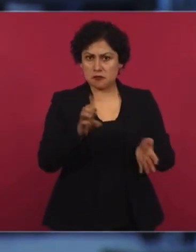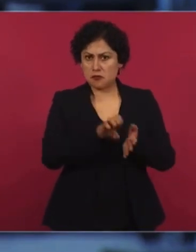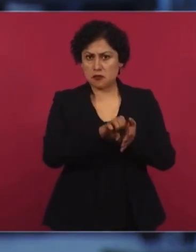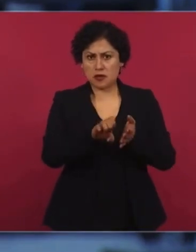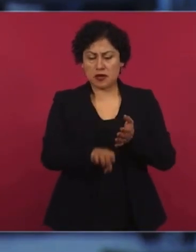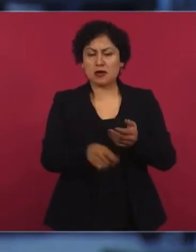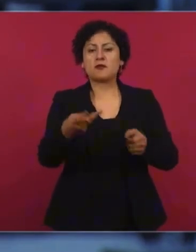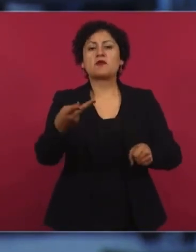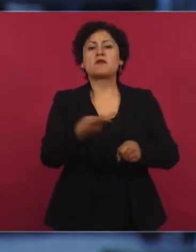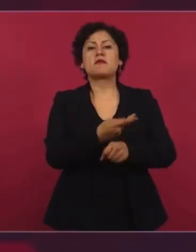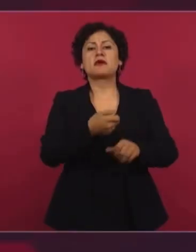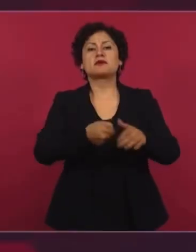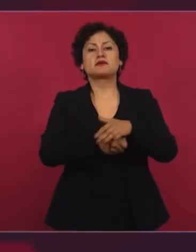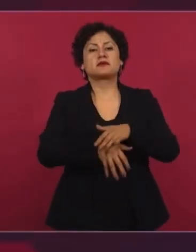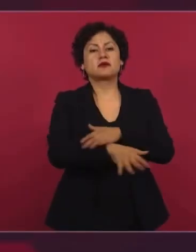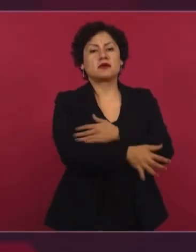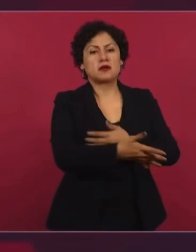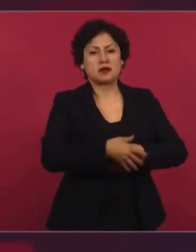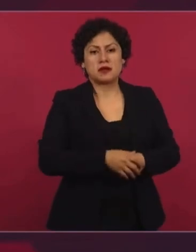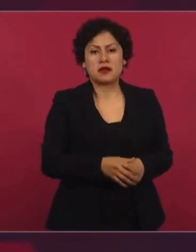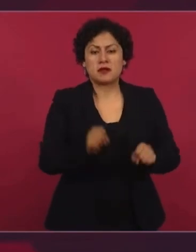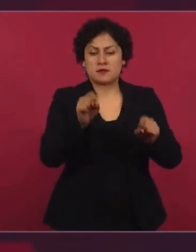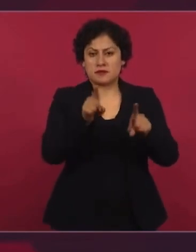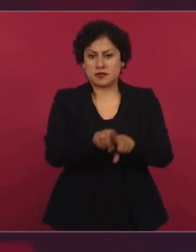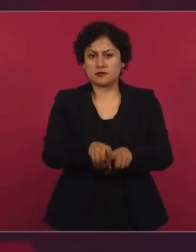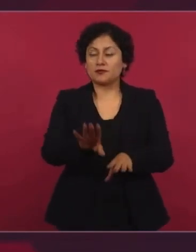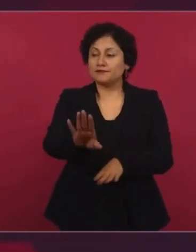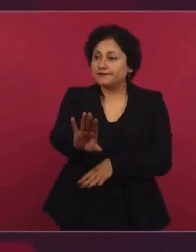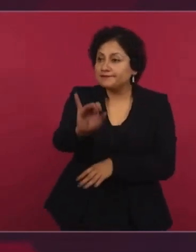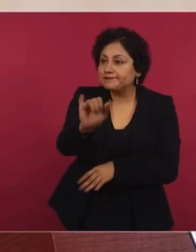comandante de la Comunidad en entonces Peña. Esto es distinto.